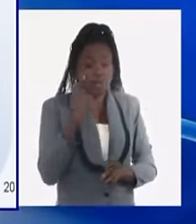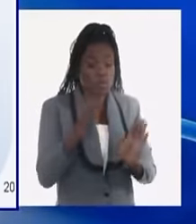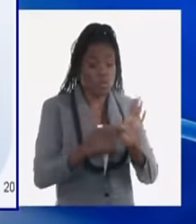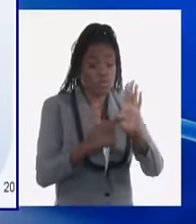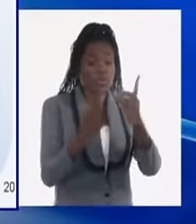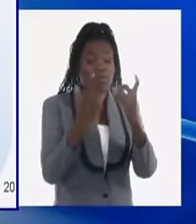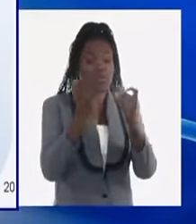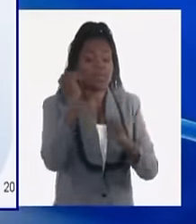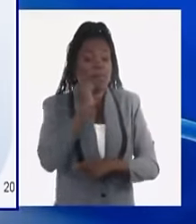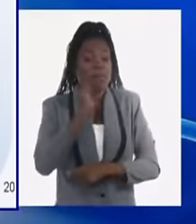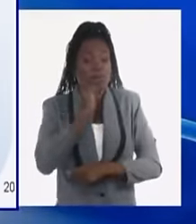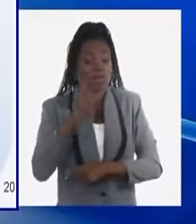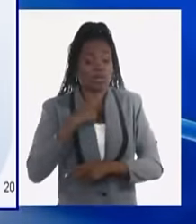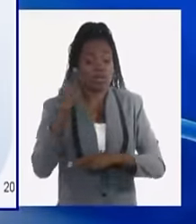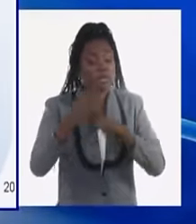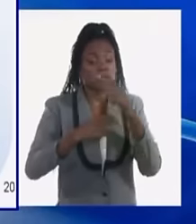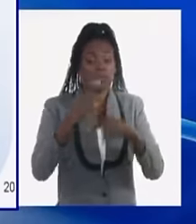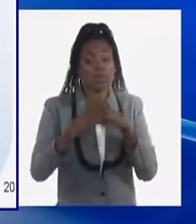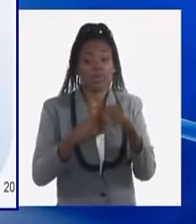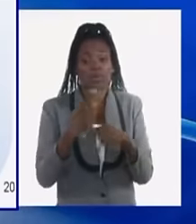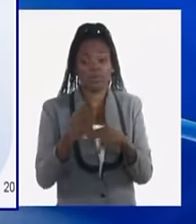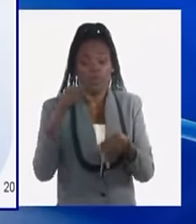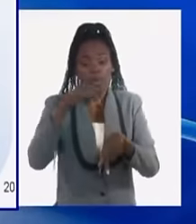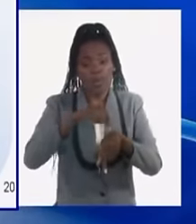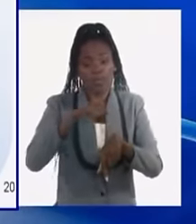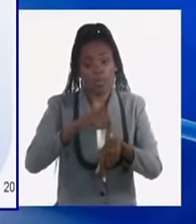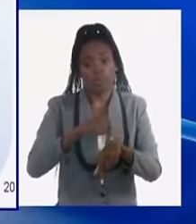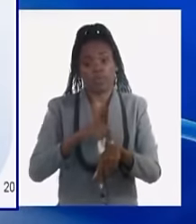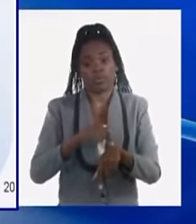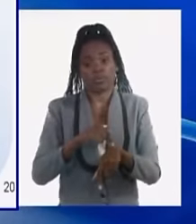insuficiente lo que hemos realizado hasta el momento.